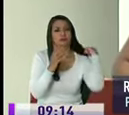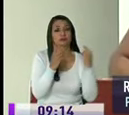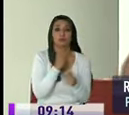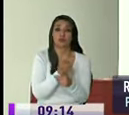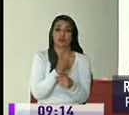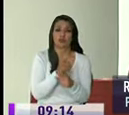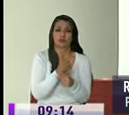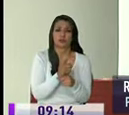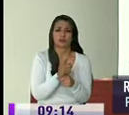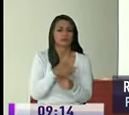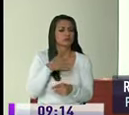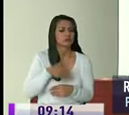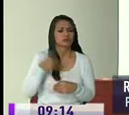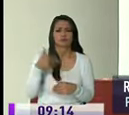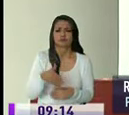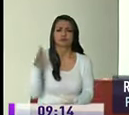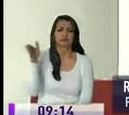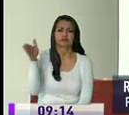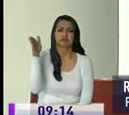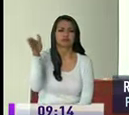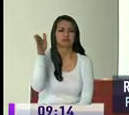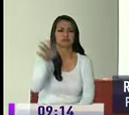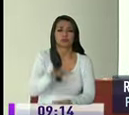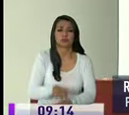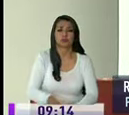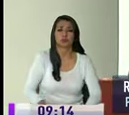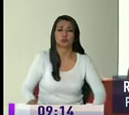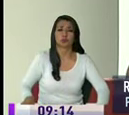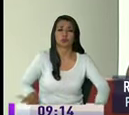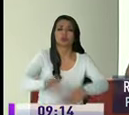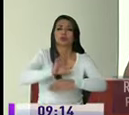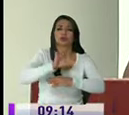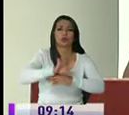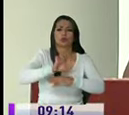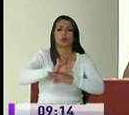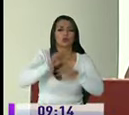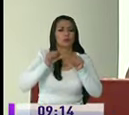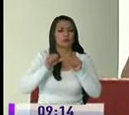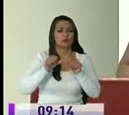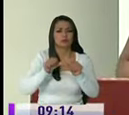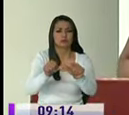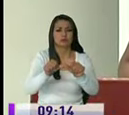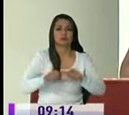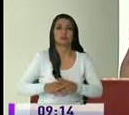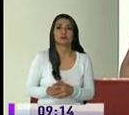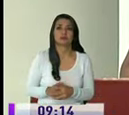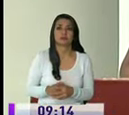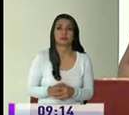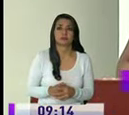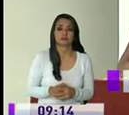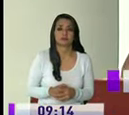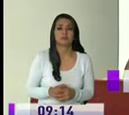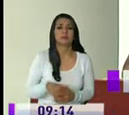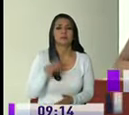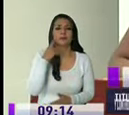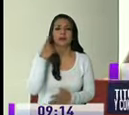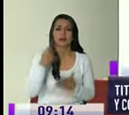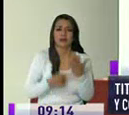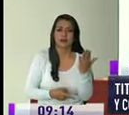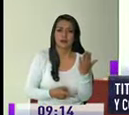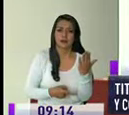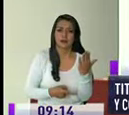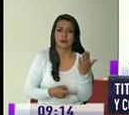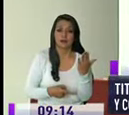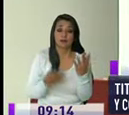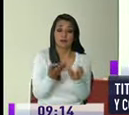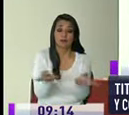movilizamos permanentemente a lo largo y ancho de nuestro territorio nacional justamente en esas sesiones